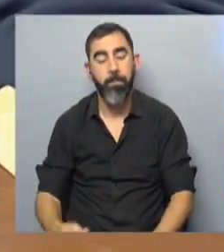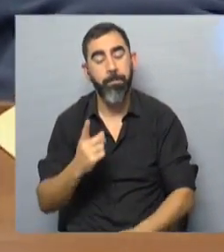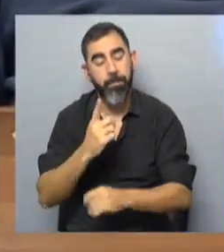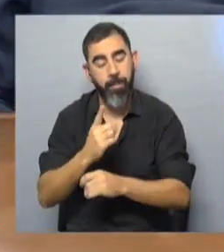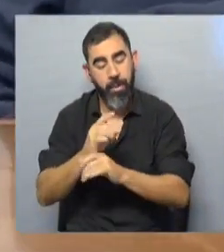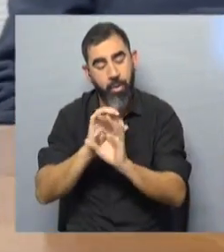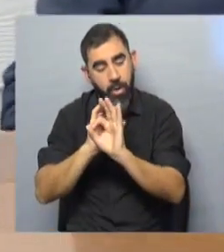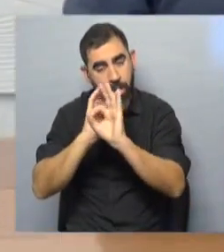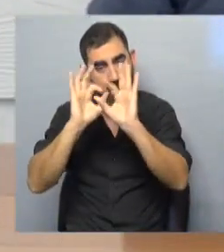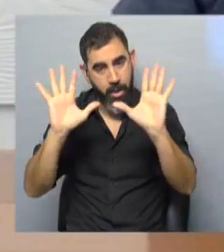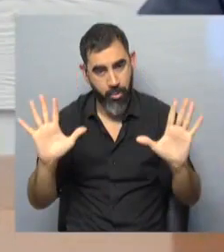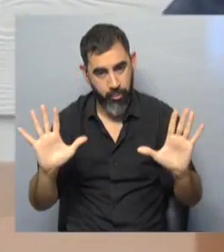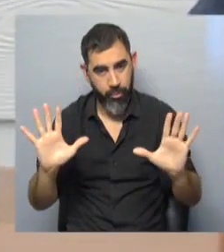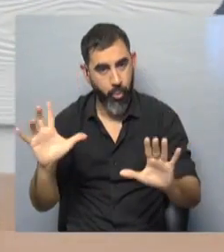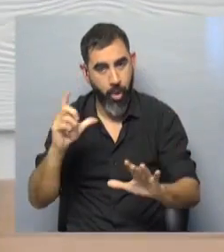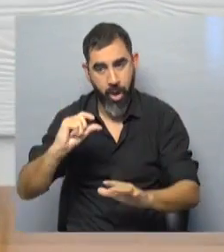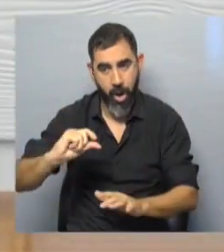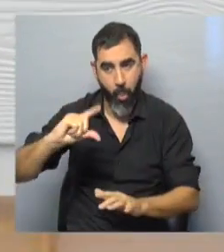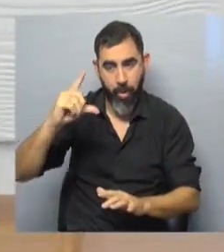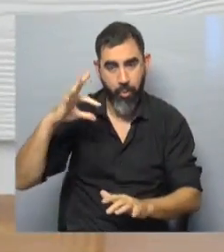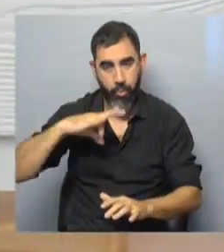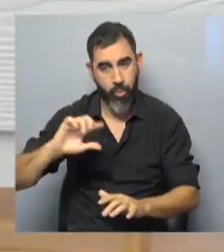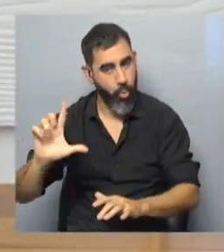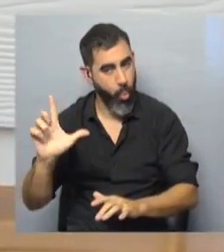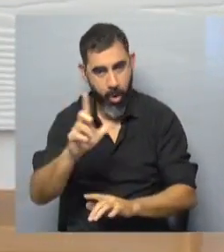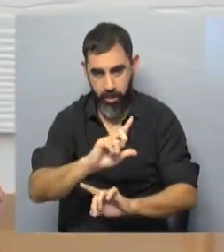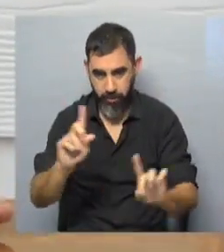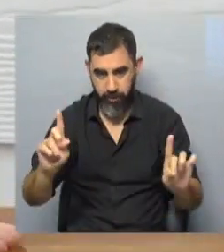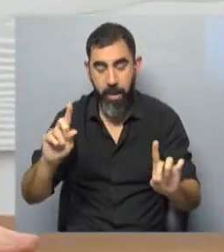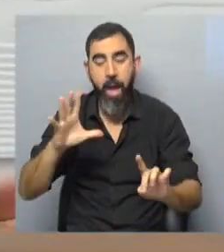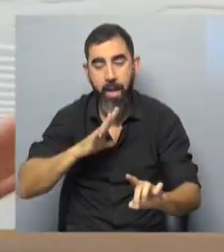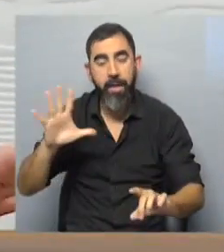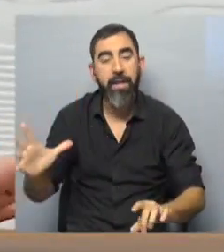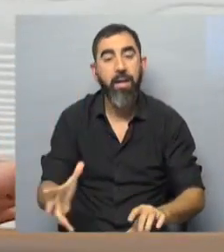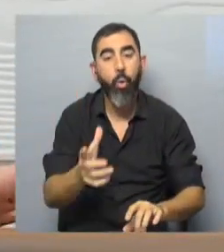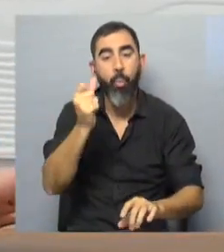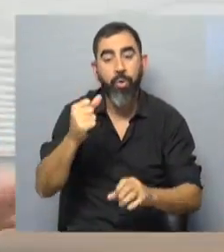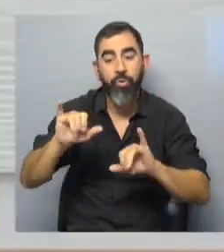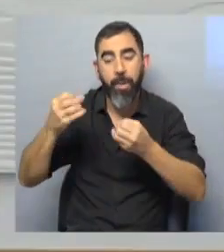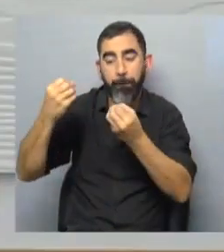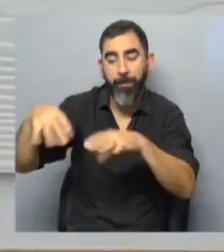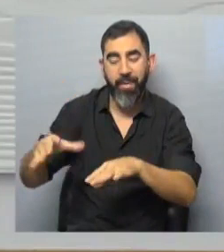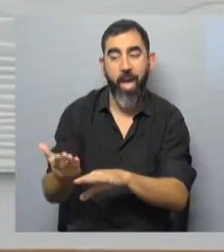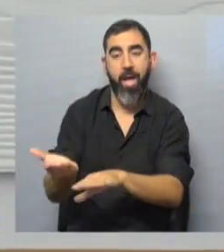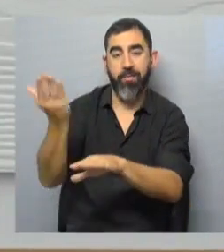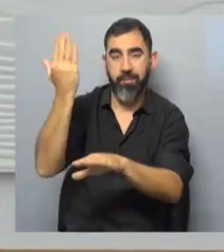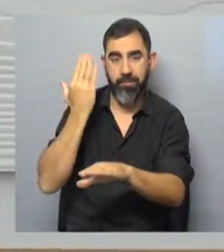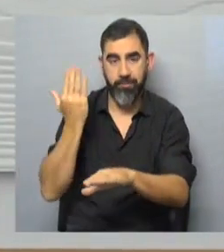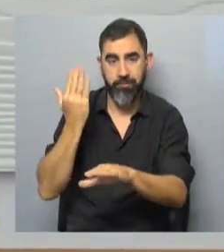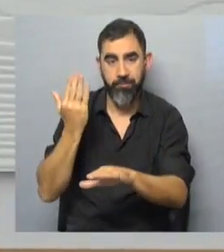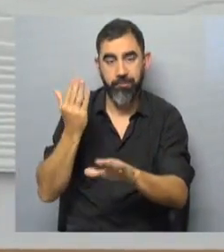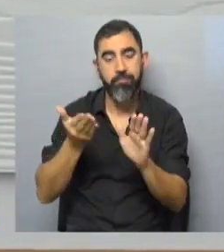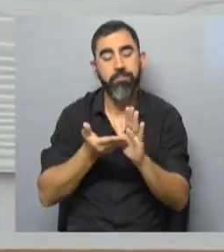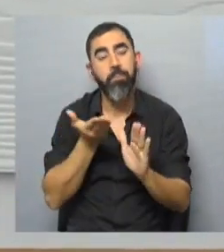claro es que no hay aumento salarial, hay recuperación de lo perdido. Para lo que está aquí